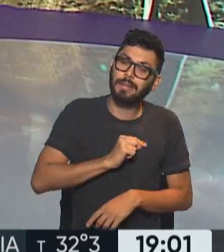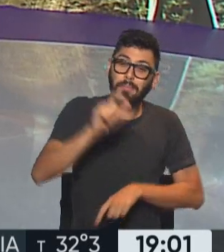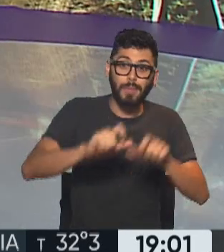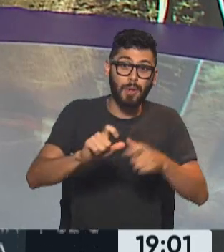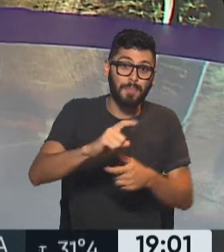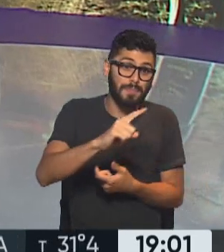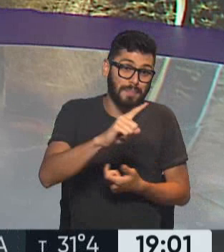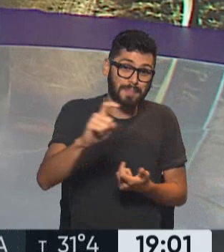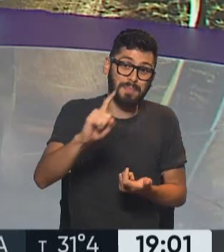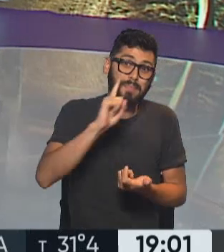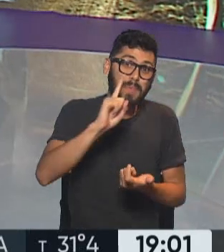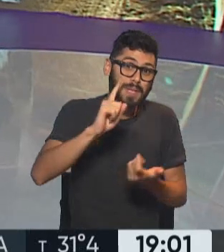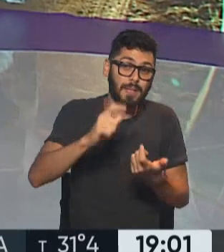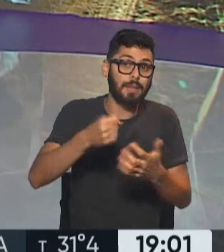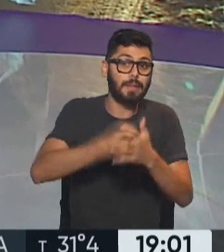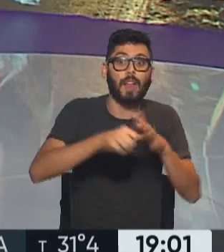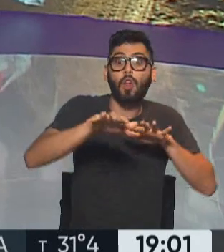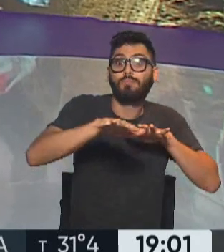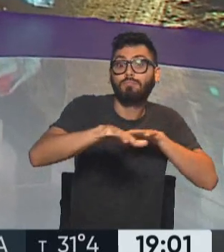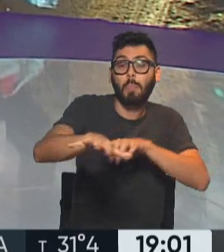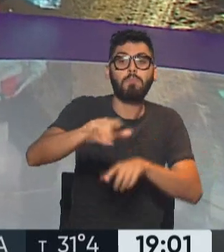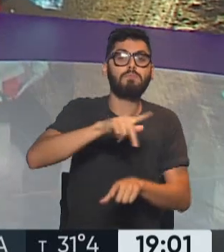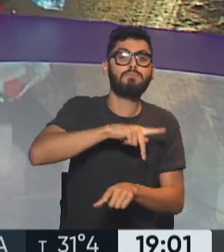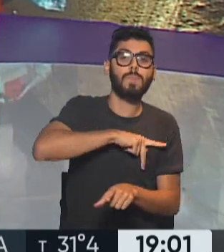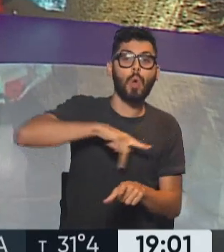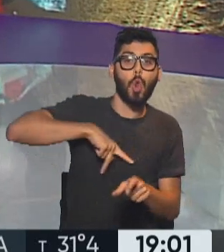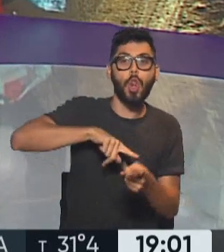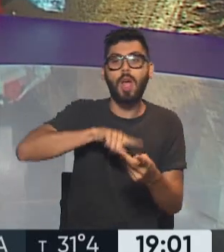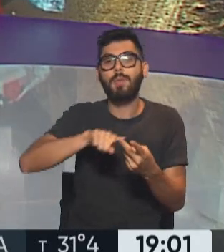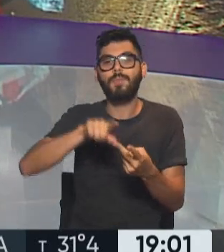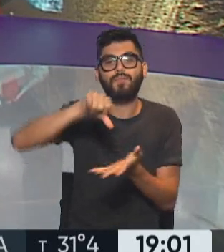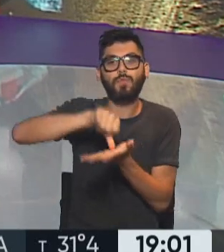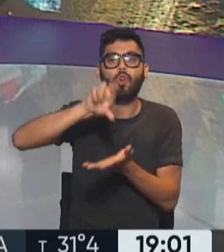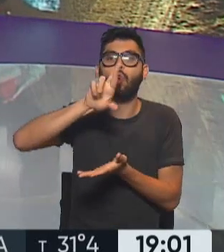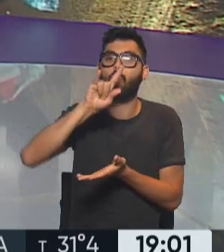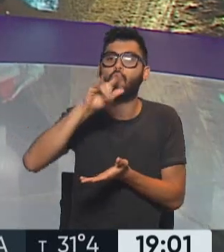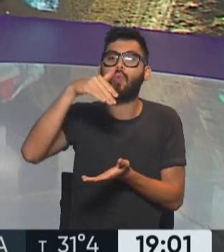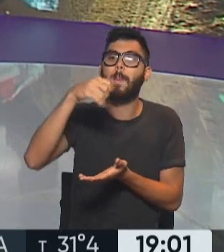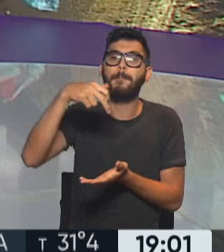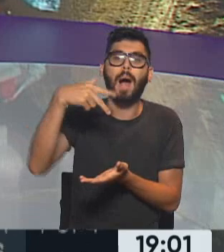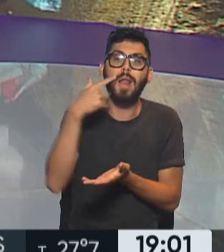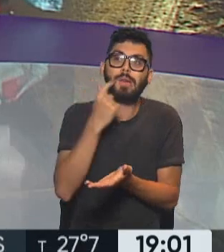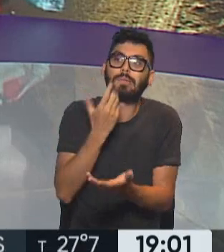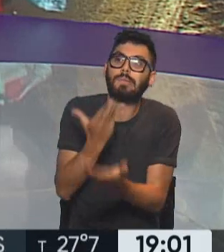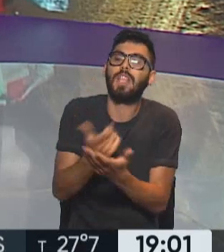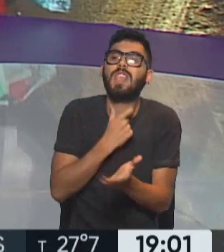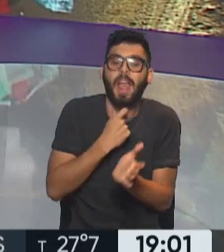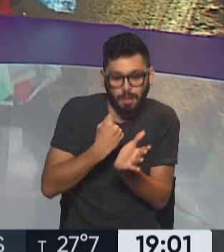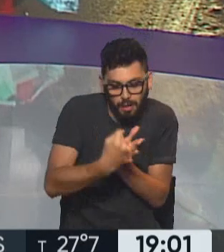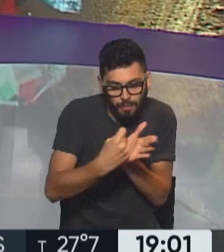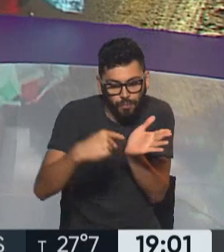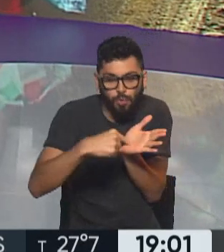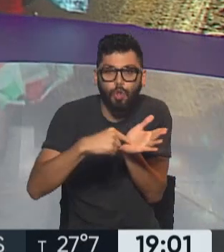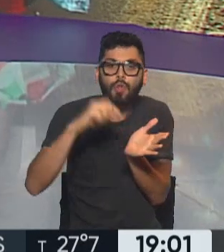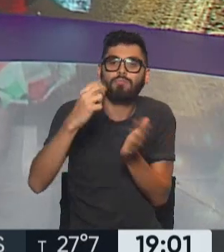tratan de llegar básicamente a Polonia, Rumanía, los países que están más cerca, para pedir el estatus de refugiados, para refugiarse en países cercanos.